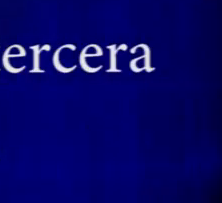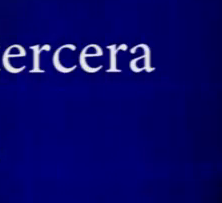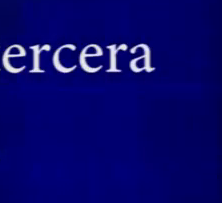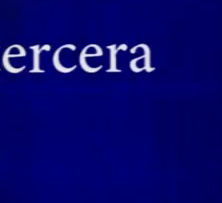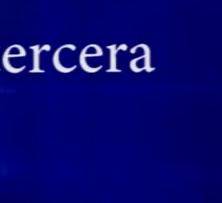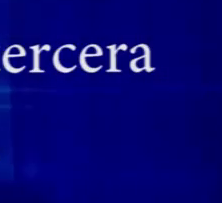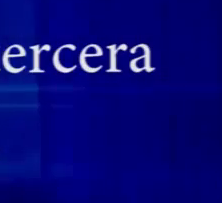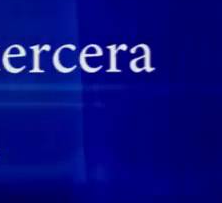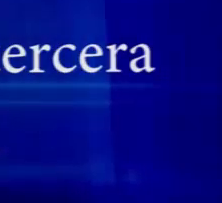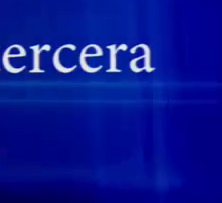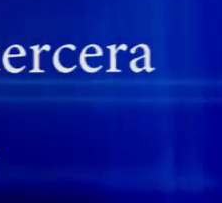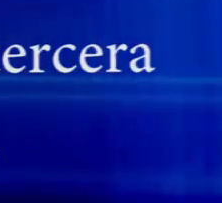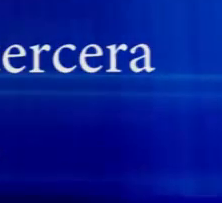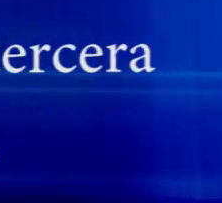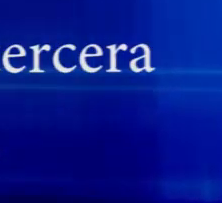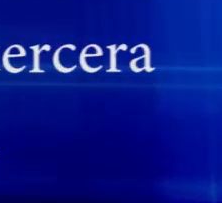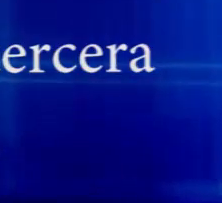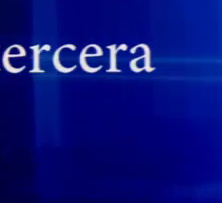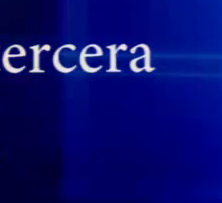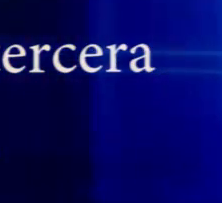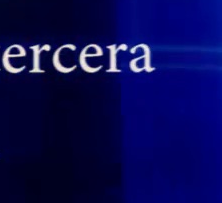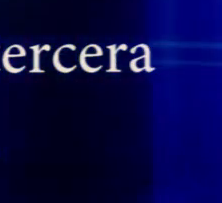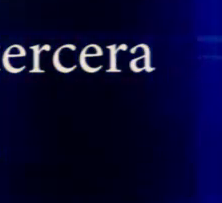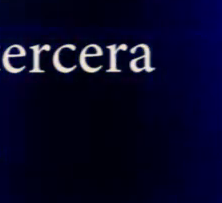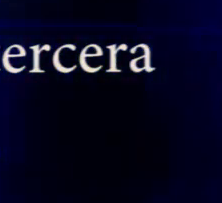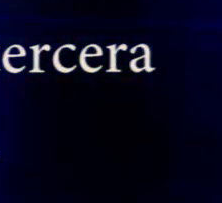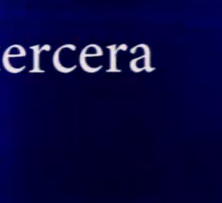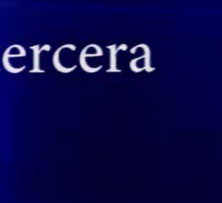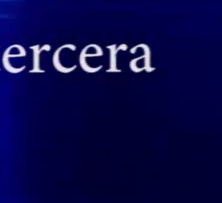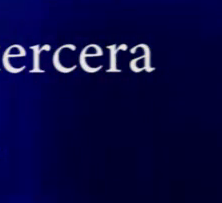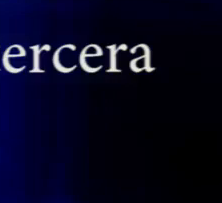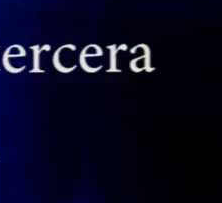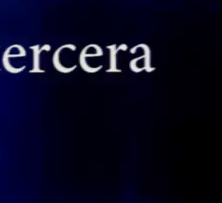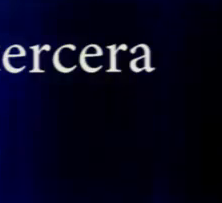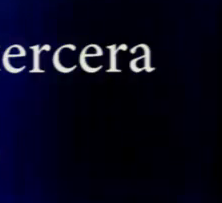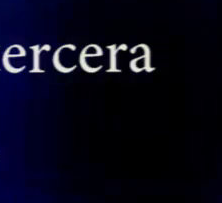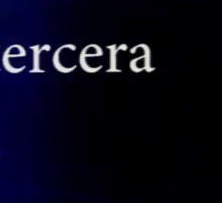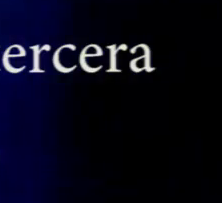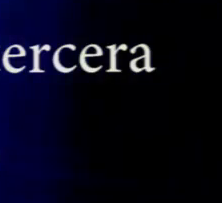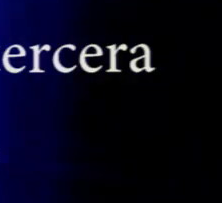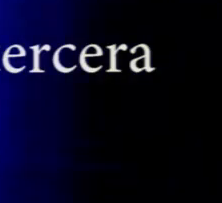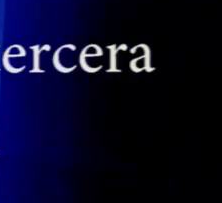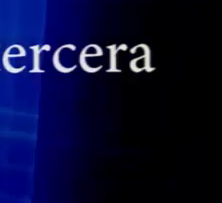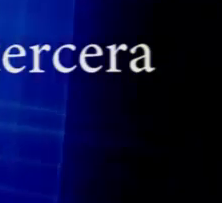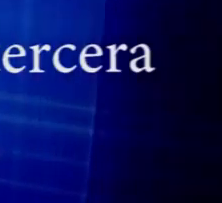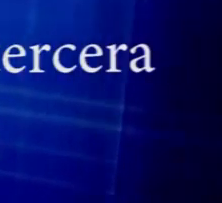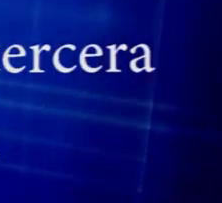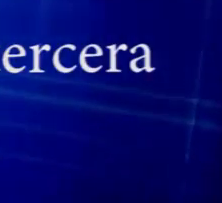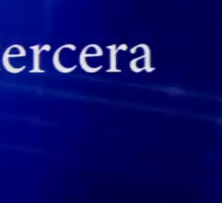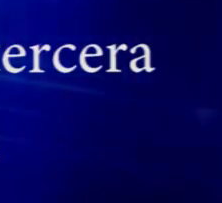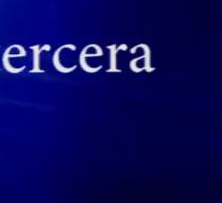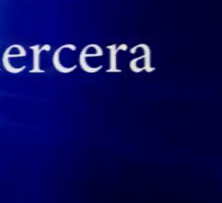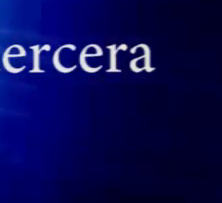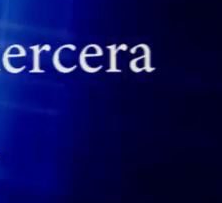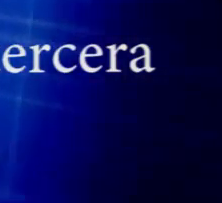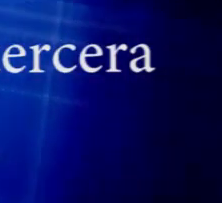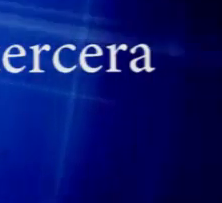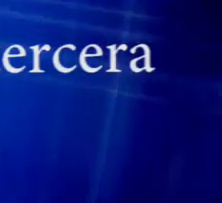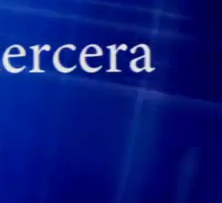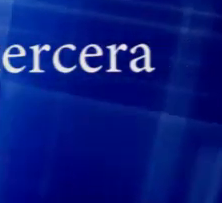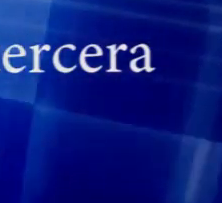ellos Se oscureciera Y el día No resplandeciera En su tercera parte Y así mismo La noche Entonces